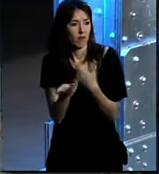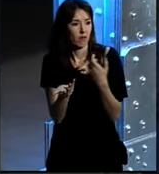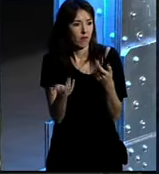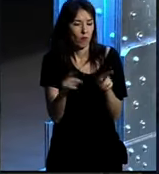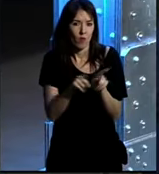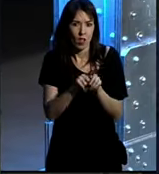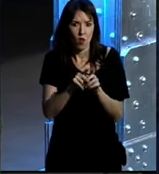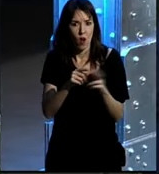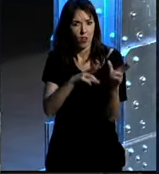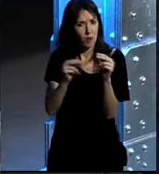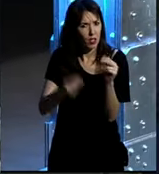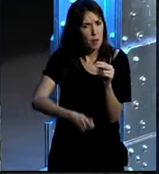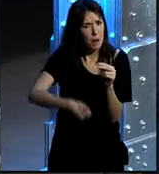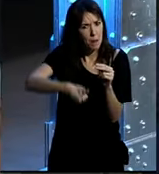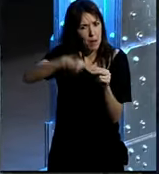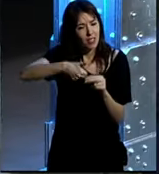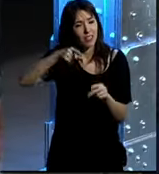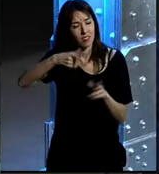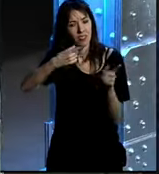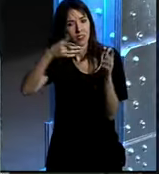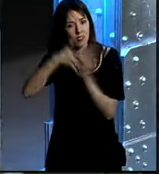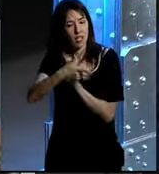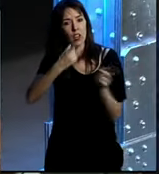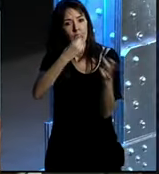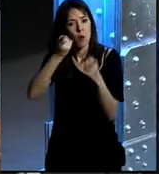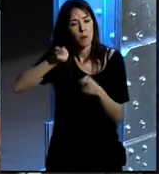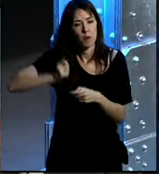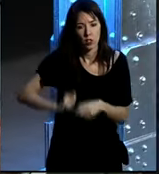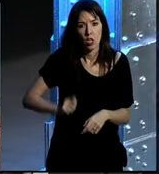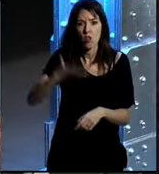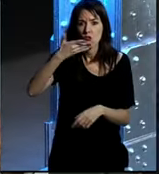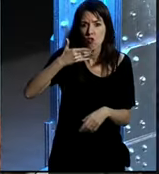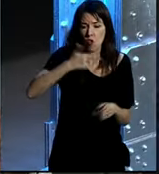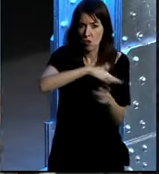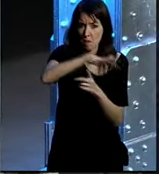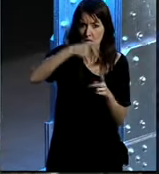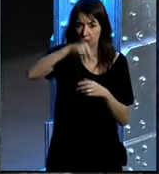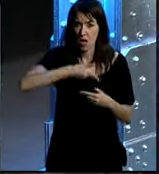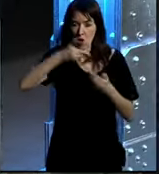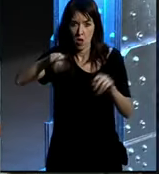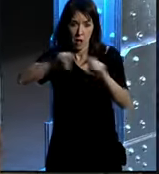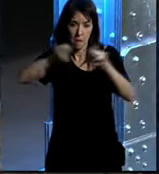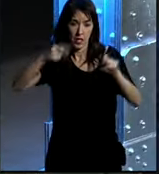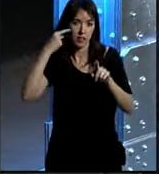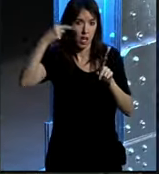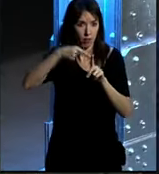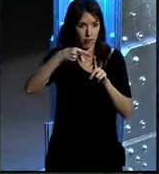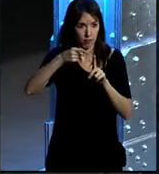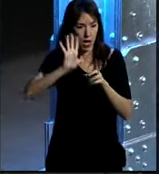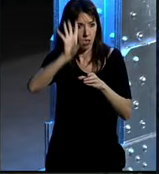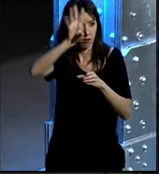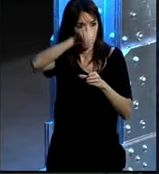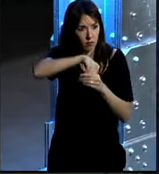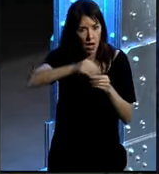más volumen de conversaciones y que y que requiere de profesionales que que conozcan el medio y que y que ayuden a las empresas a abrazarlo y a